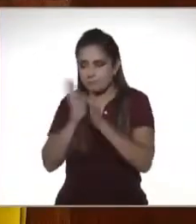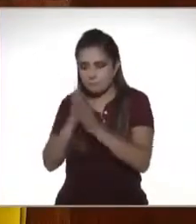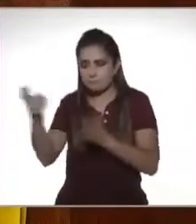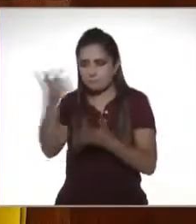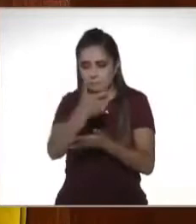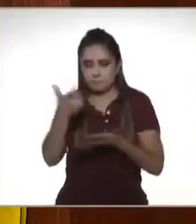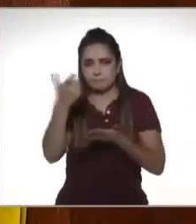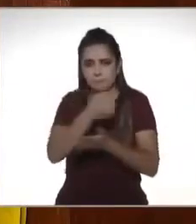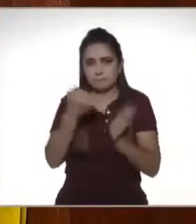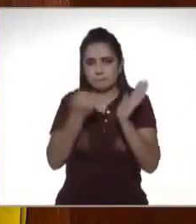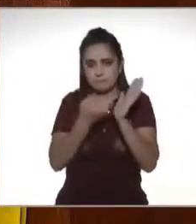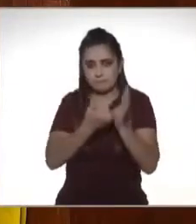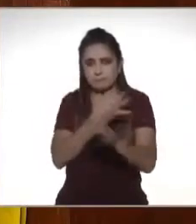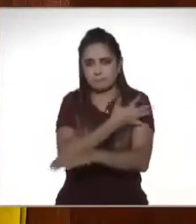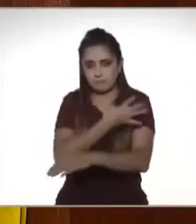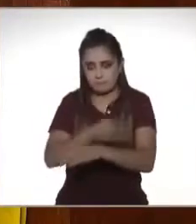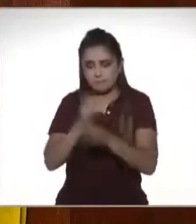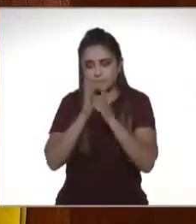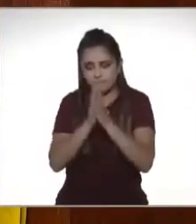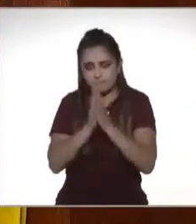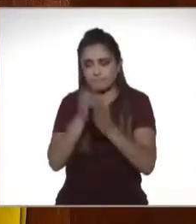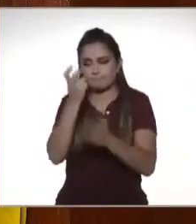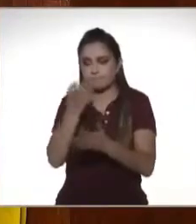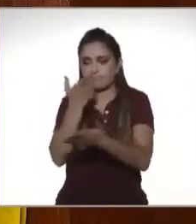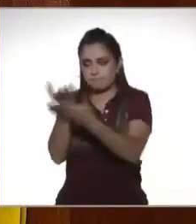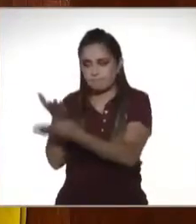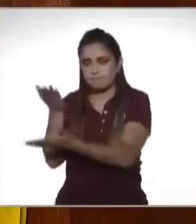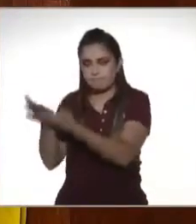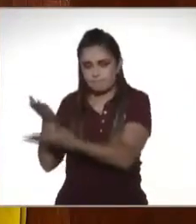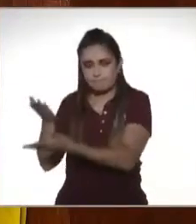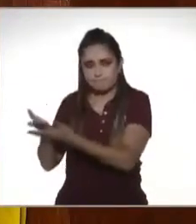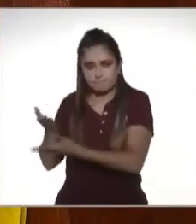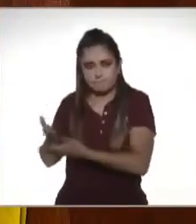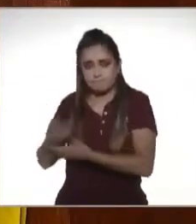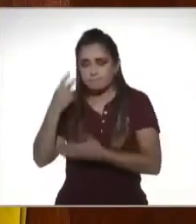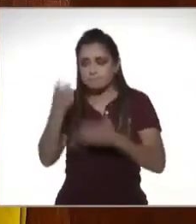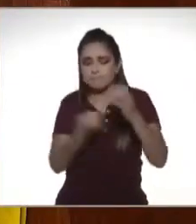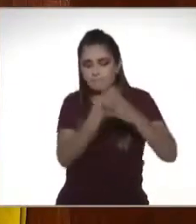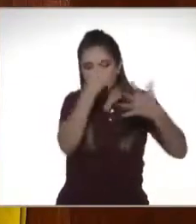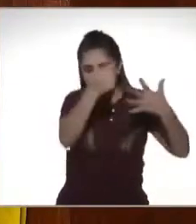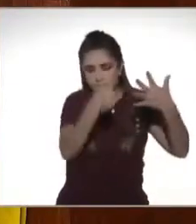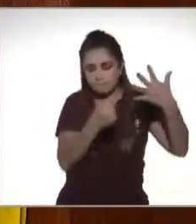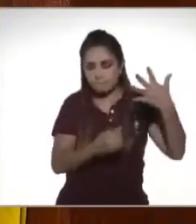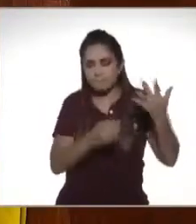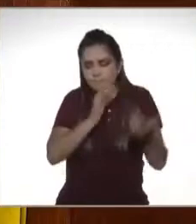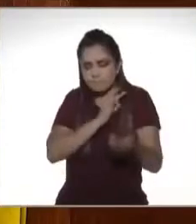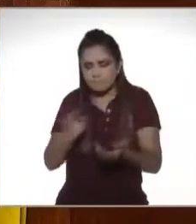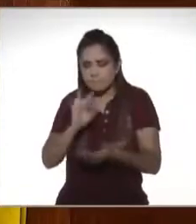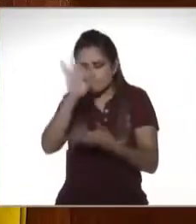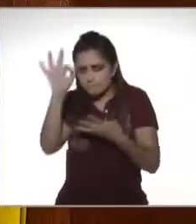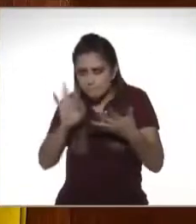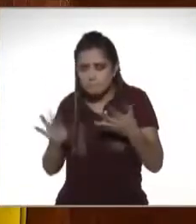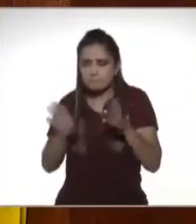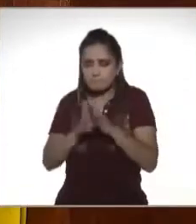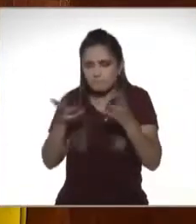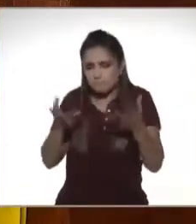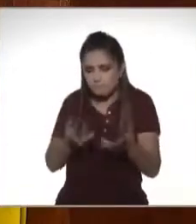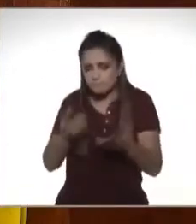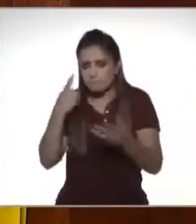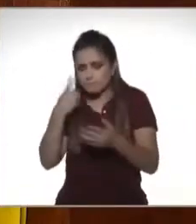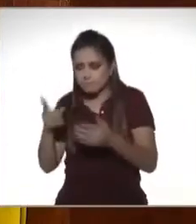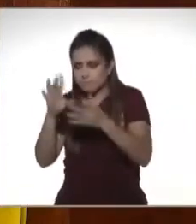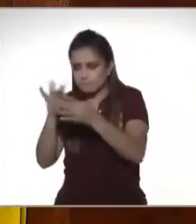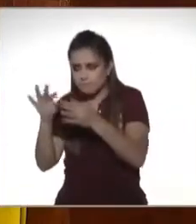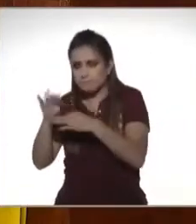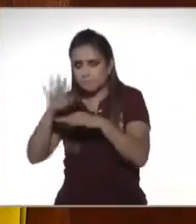impuestos a que hagan ese pago correspondiente tratando de sacar estas figuras simples y yo insisto y perdón por la insistencia